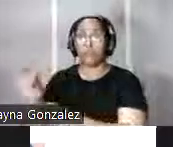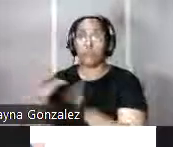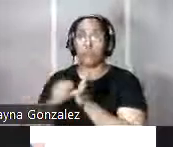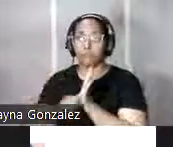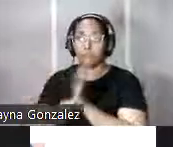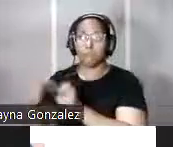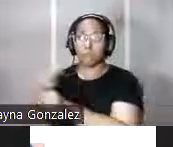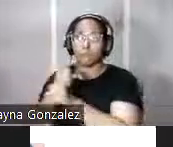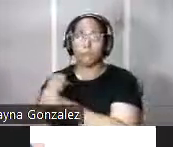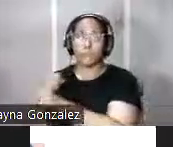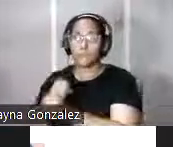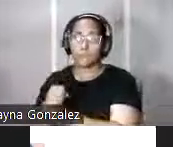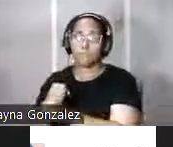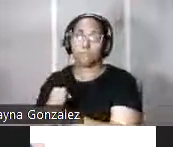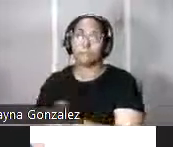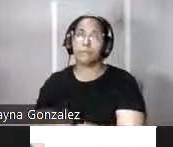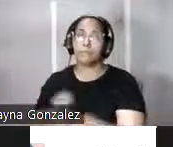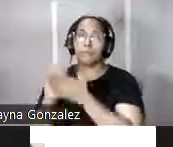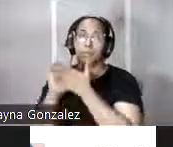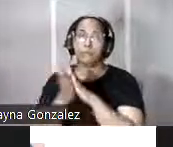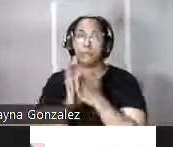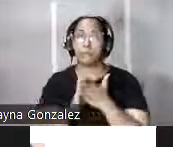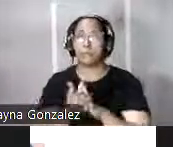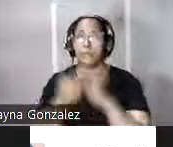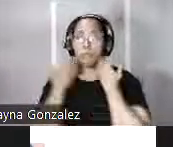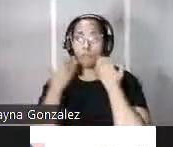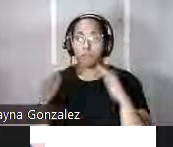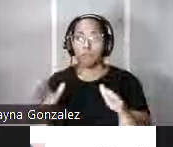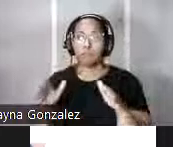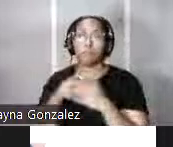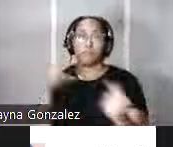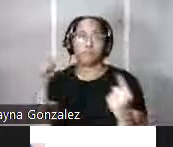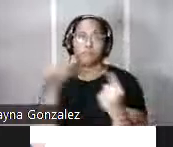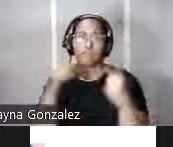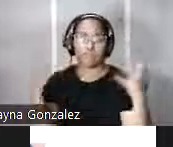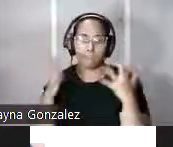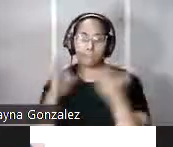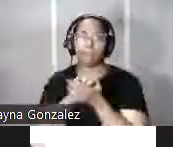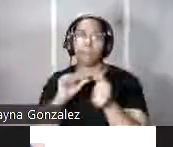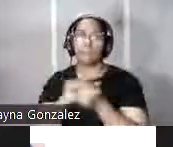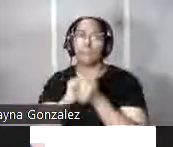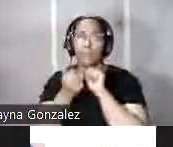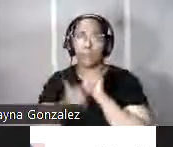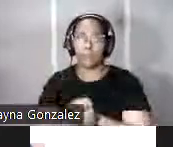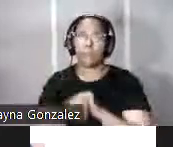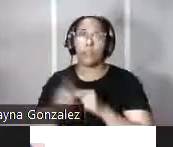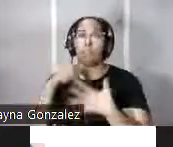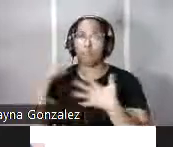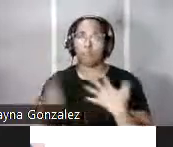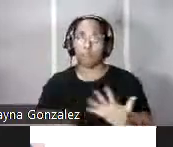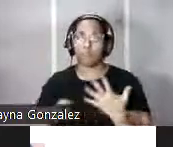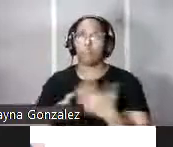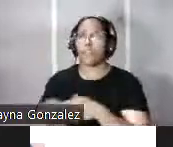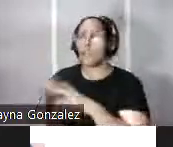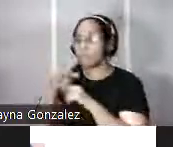defensivo de la ciudad o de la isla en general con el objetivo de adaptarlo a las necesidades táctico estratégicas del momento